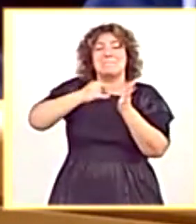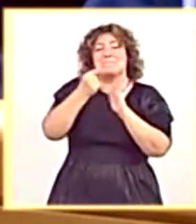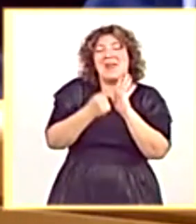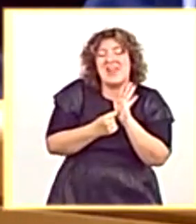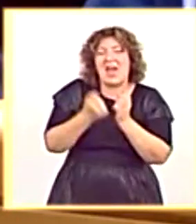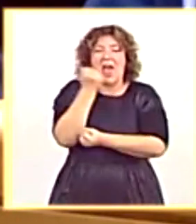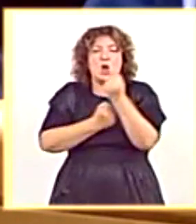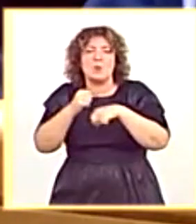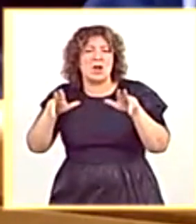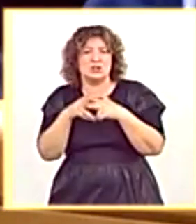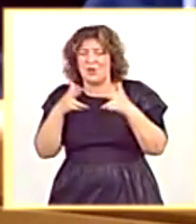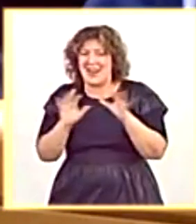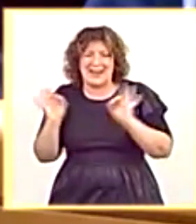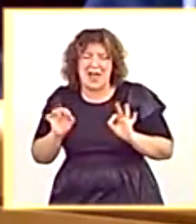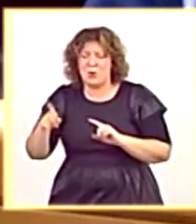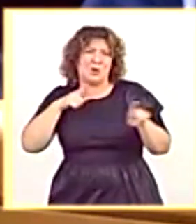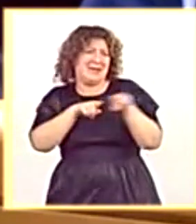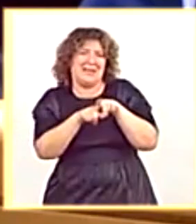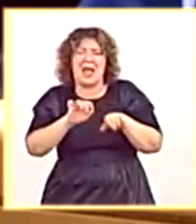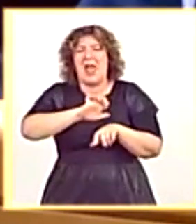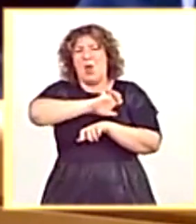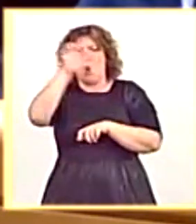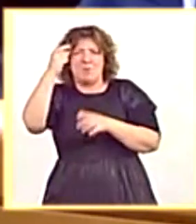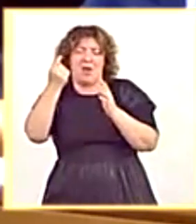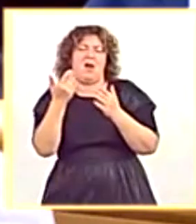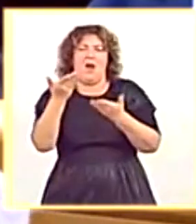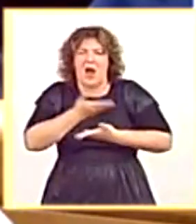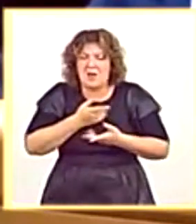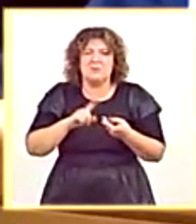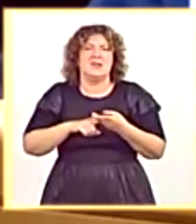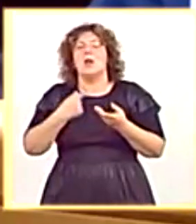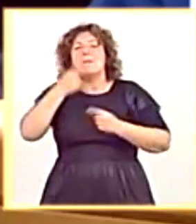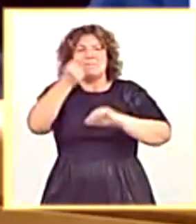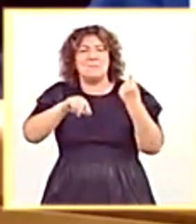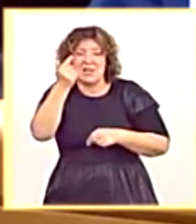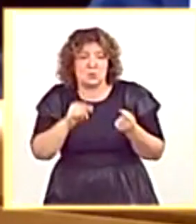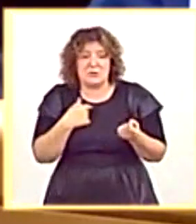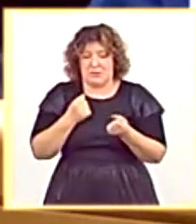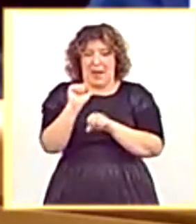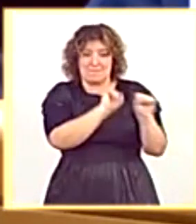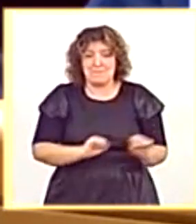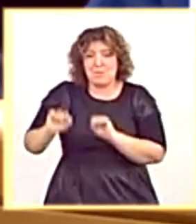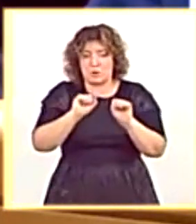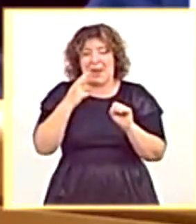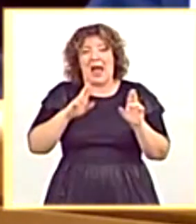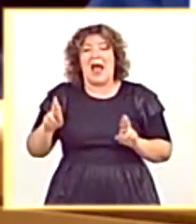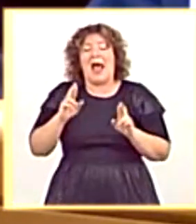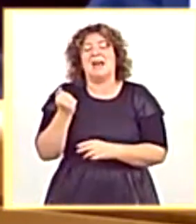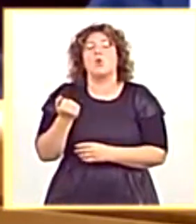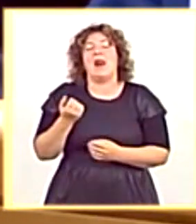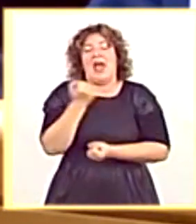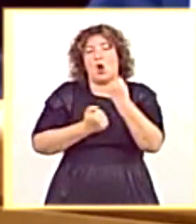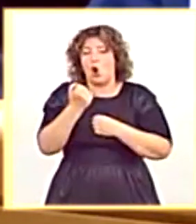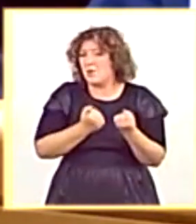criticado las ayudas europeas. Ustedes se han opuesto a los presupuestos imprescindibles para la recuperación y la protección y también para seguir